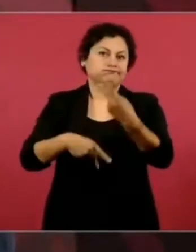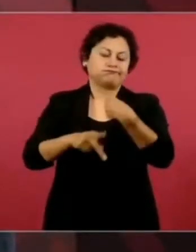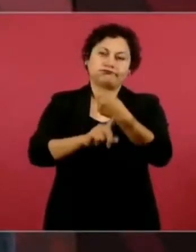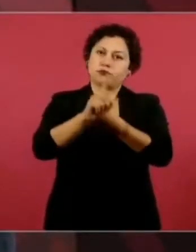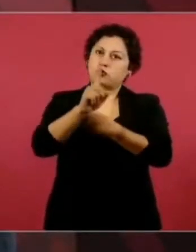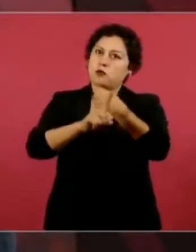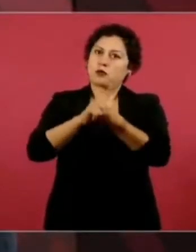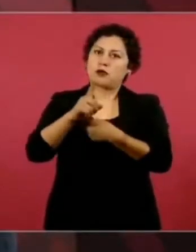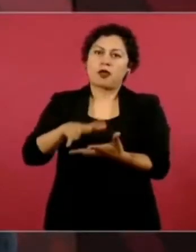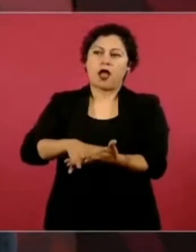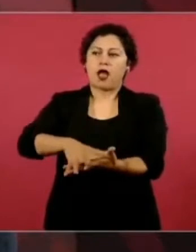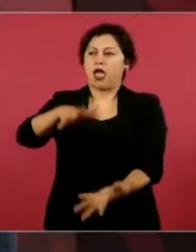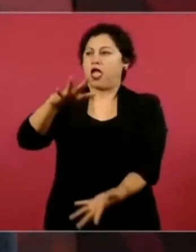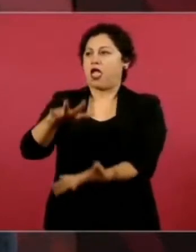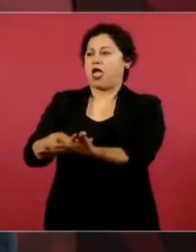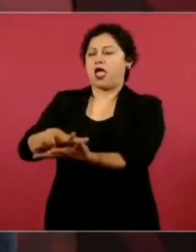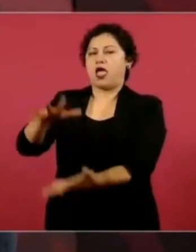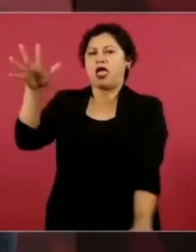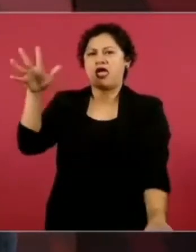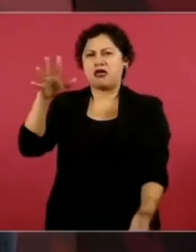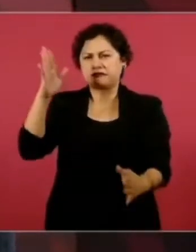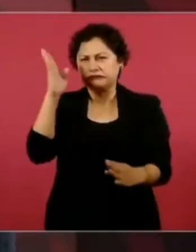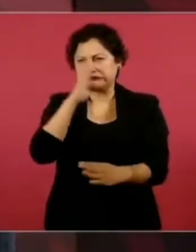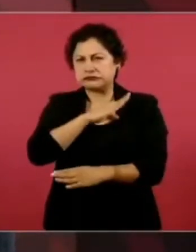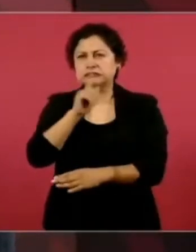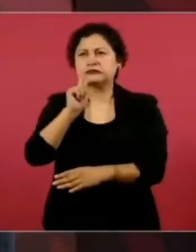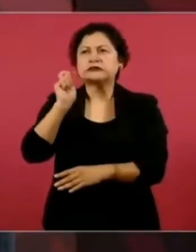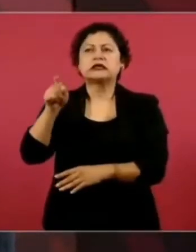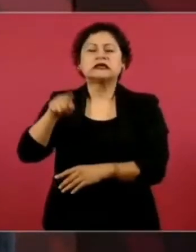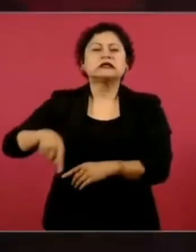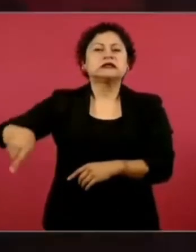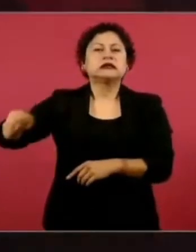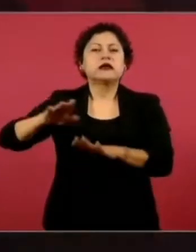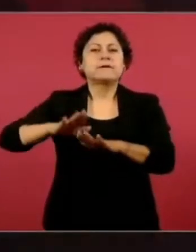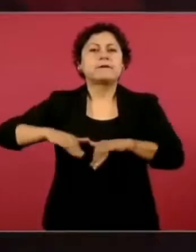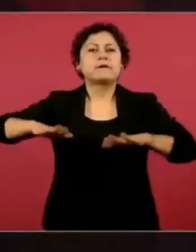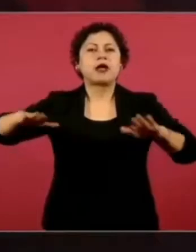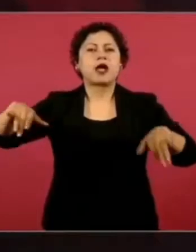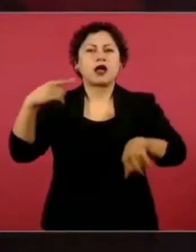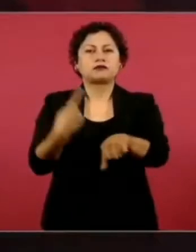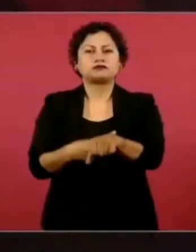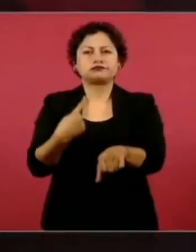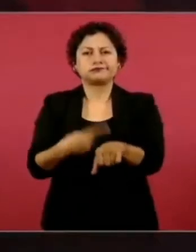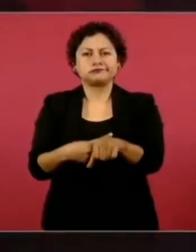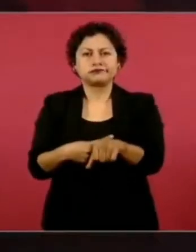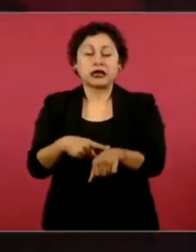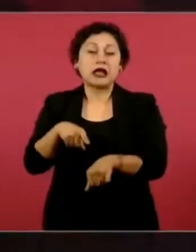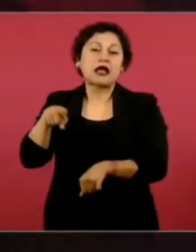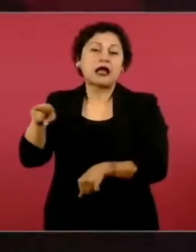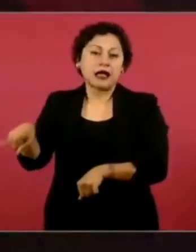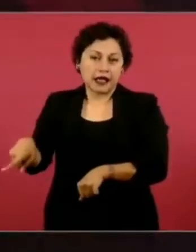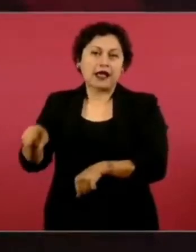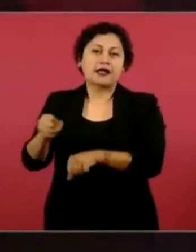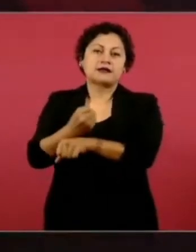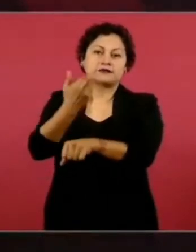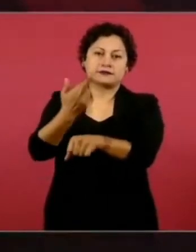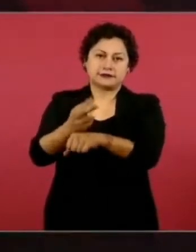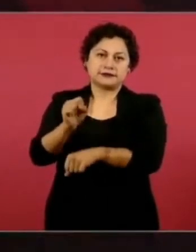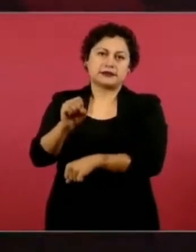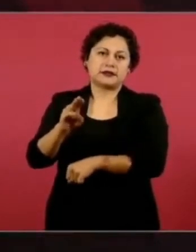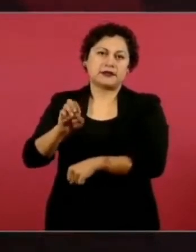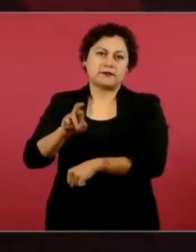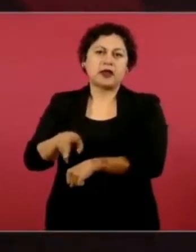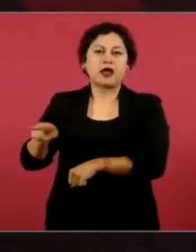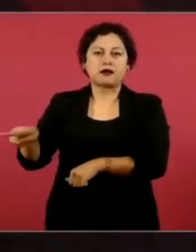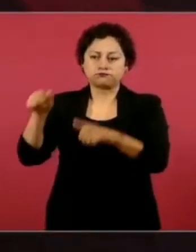En México y en todo el Caribe nosotros ya resolvimos este